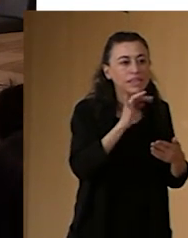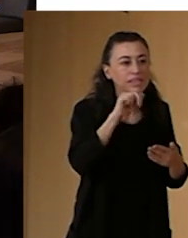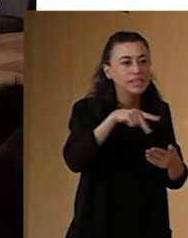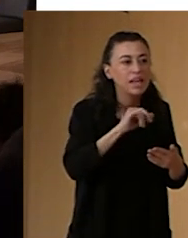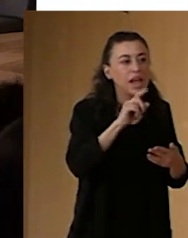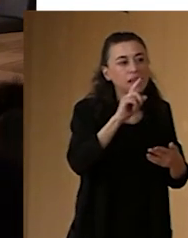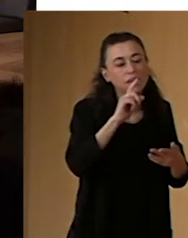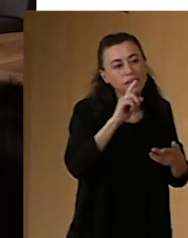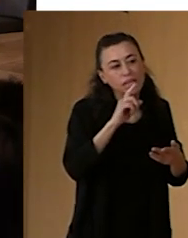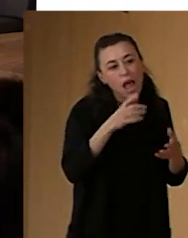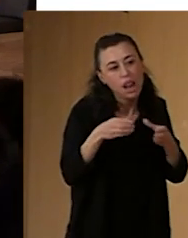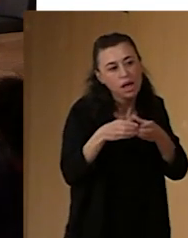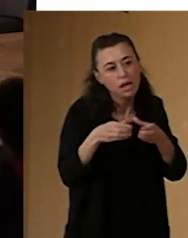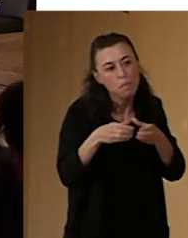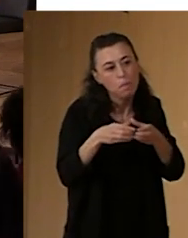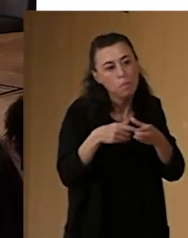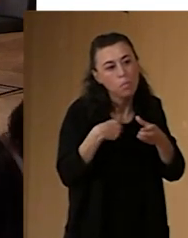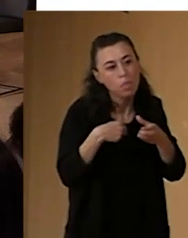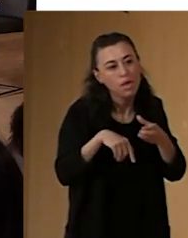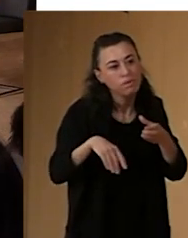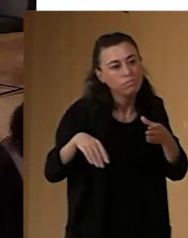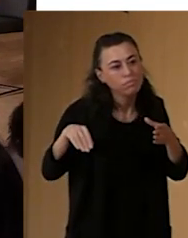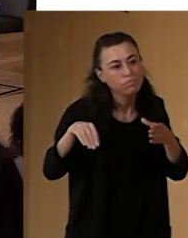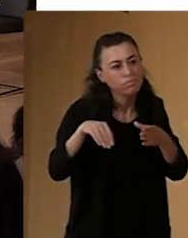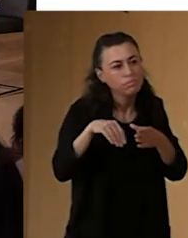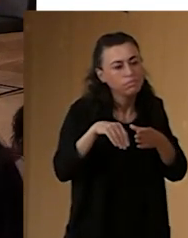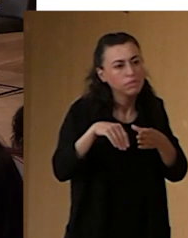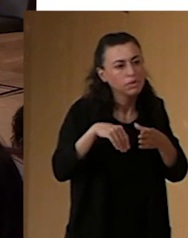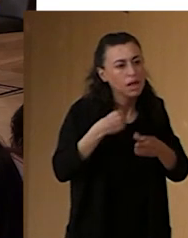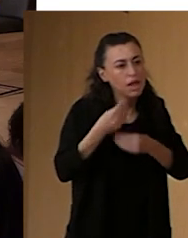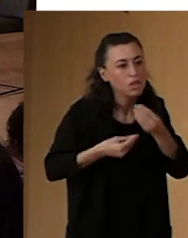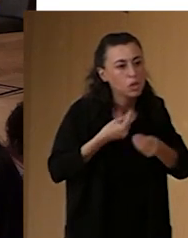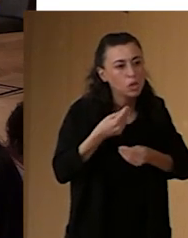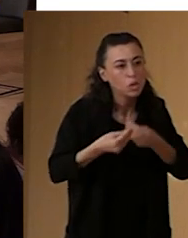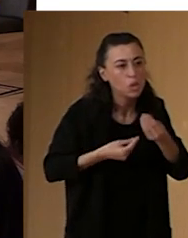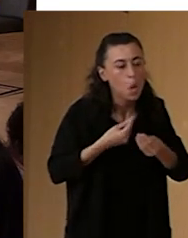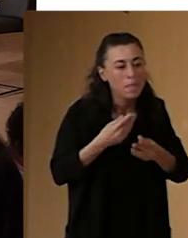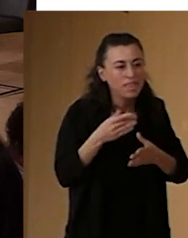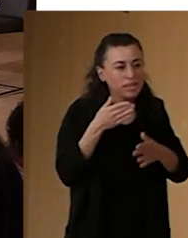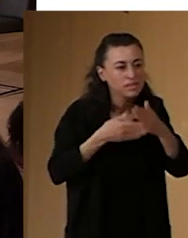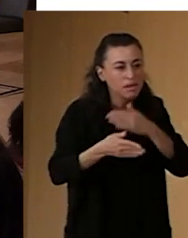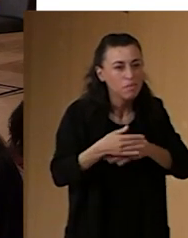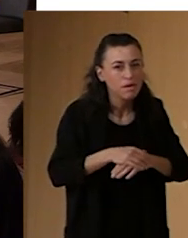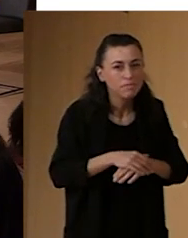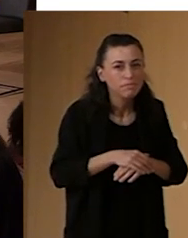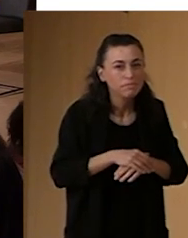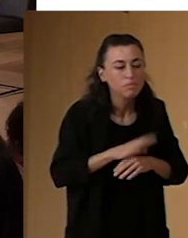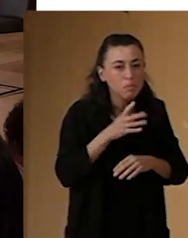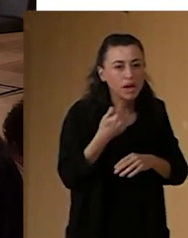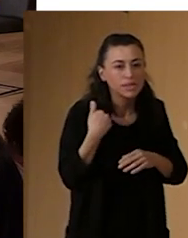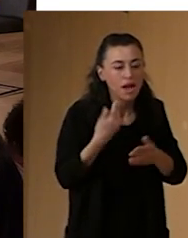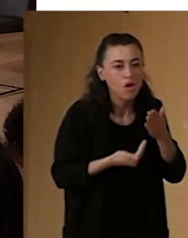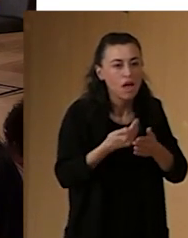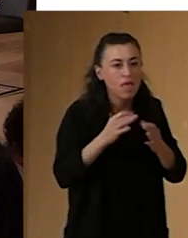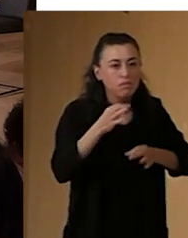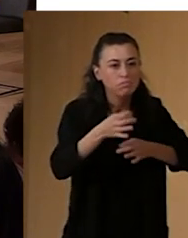organizarlas y por darme la oportunidad de estar aquí, que perfectamente podía haber estado cualquiera de los